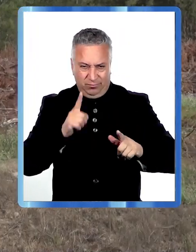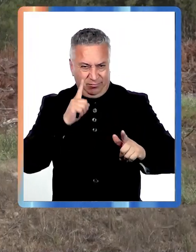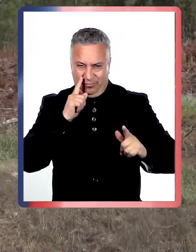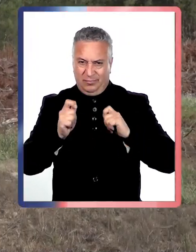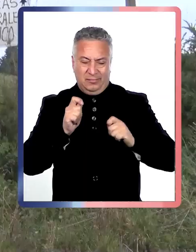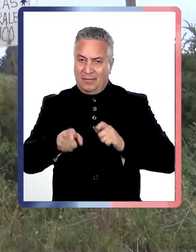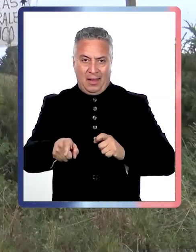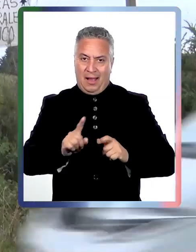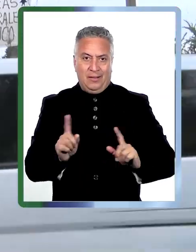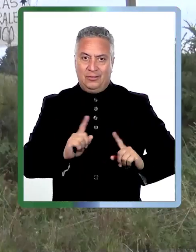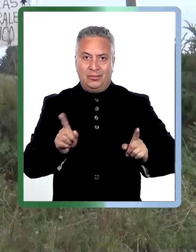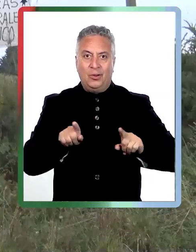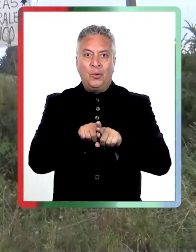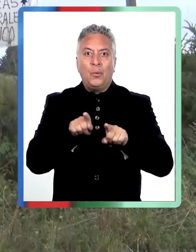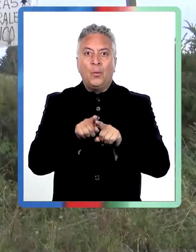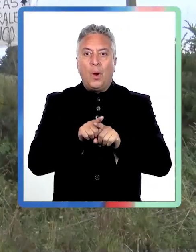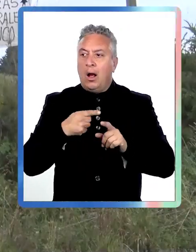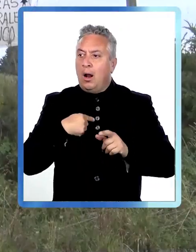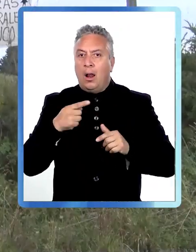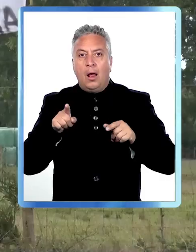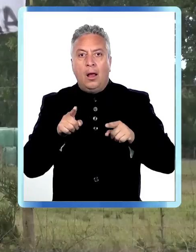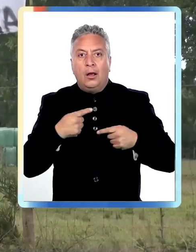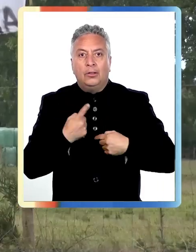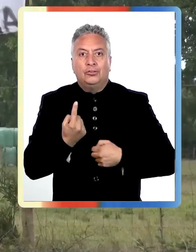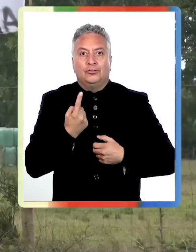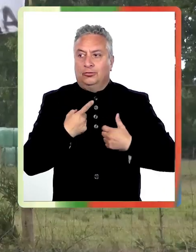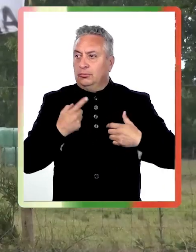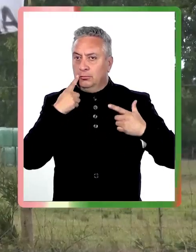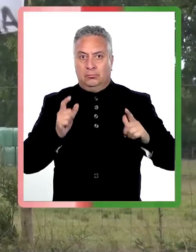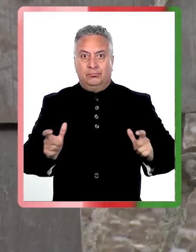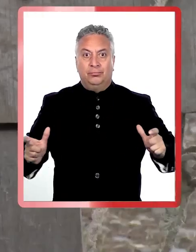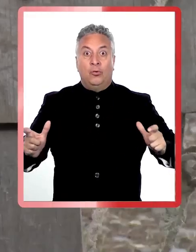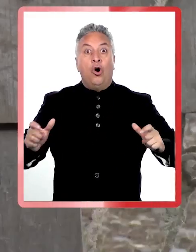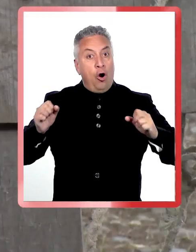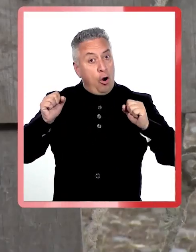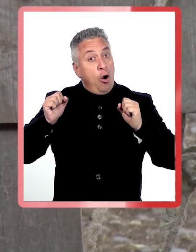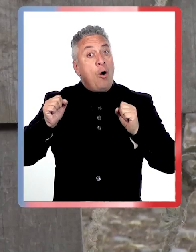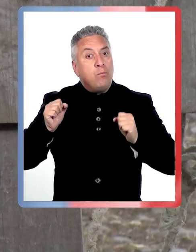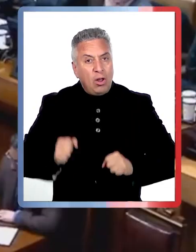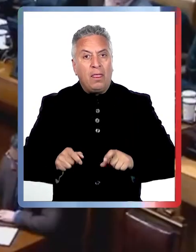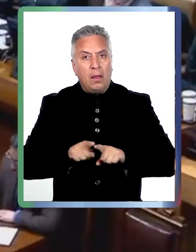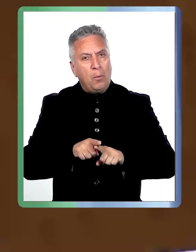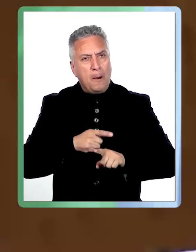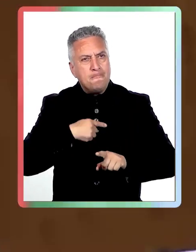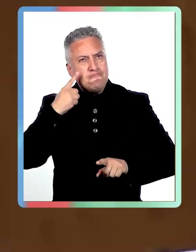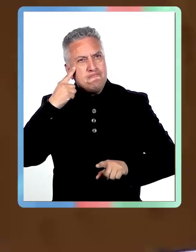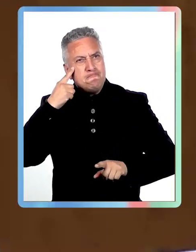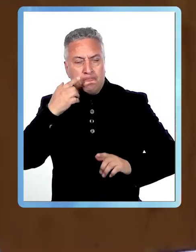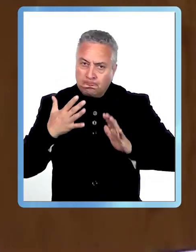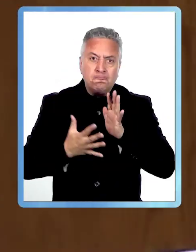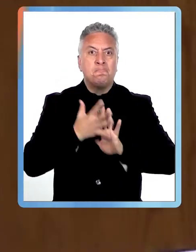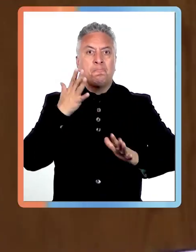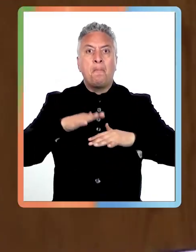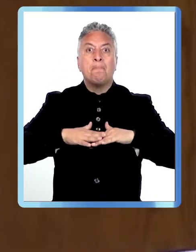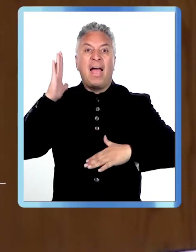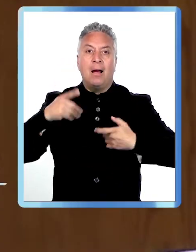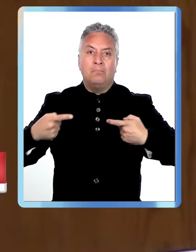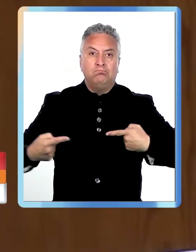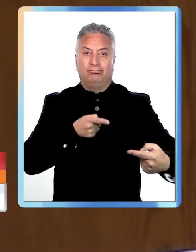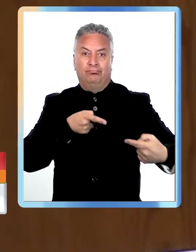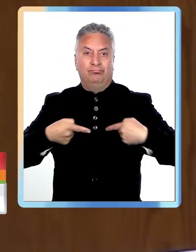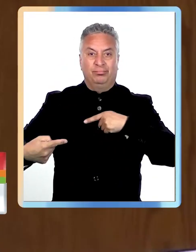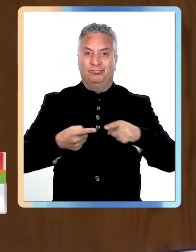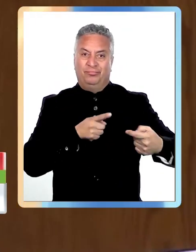de la autotutela, porque podría provocar mayor violencia y enfrentamientos entre civiles. Así como está,